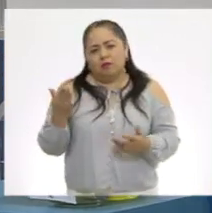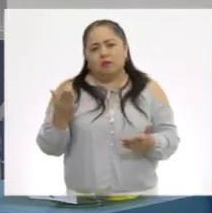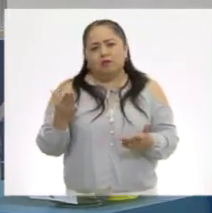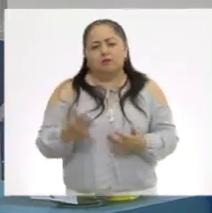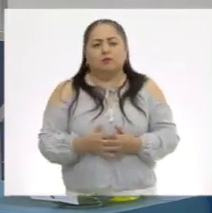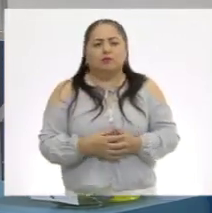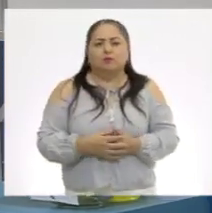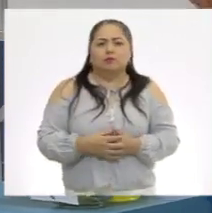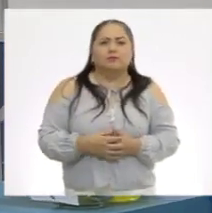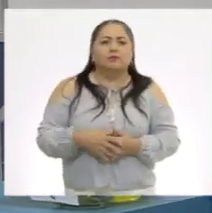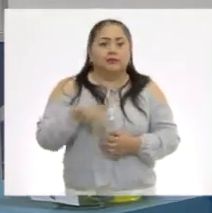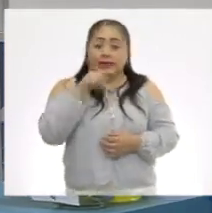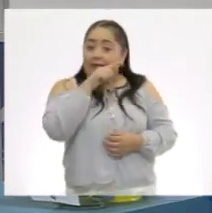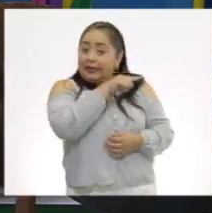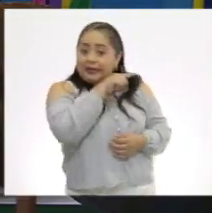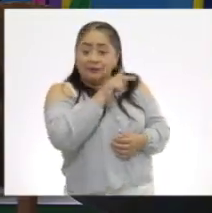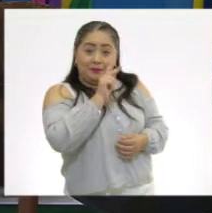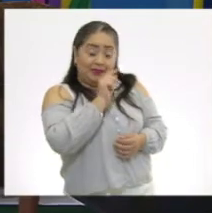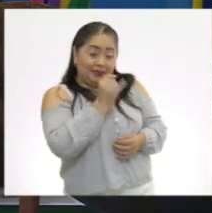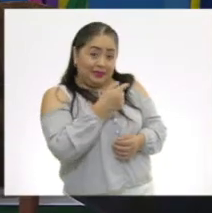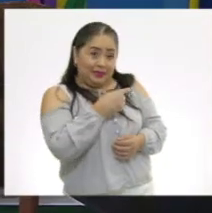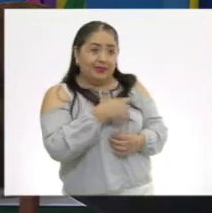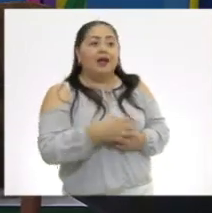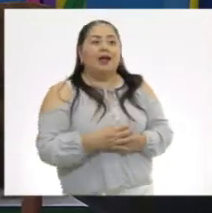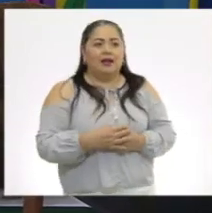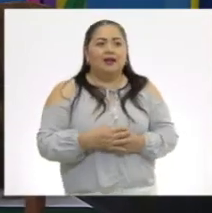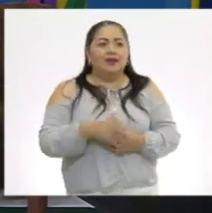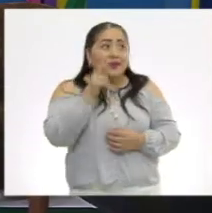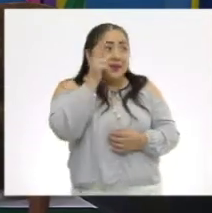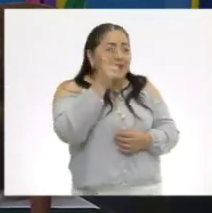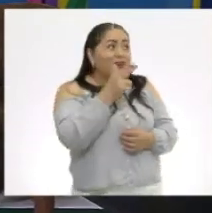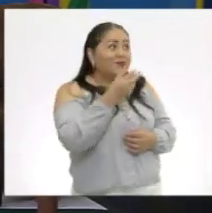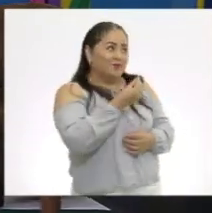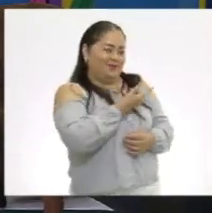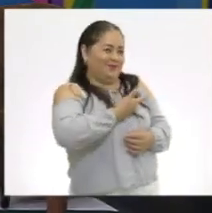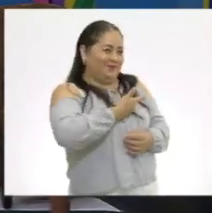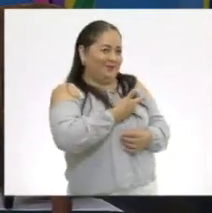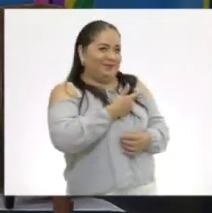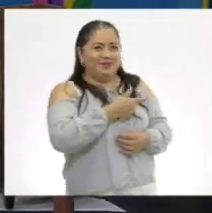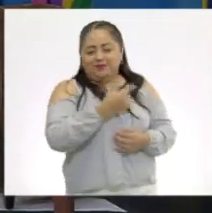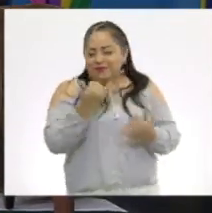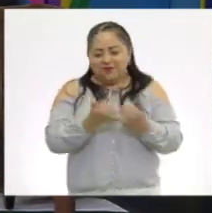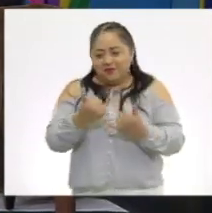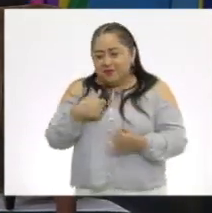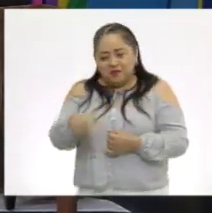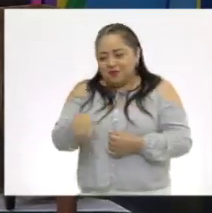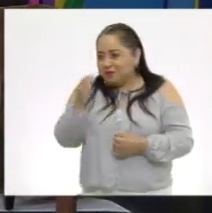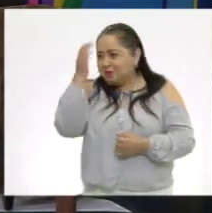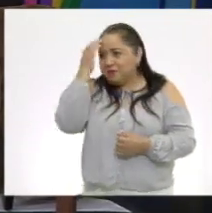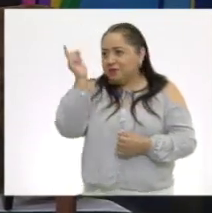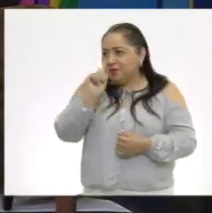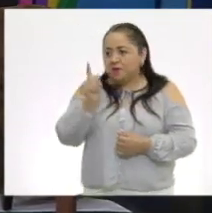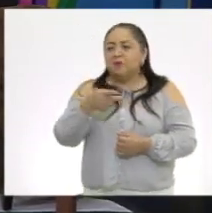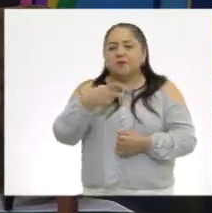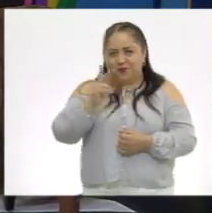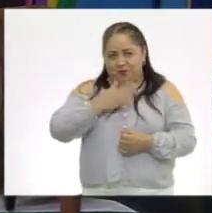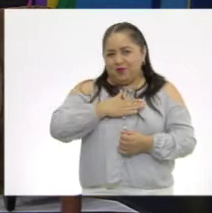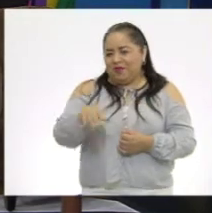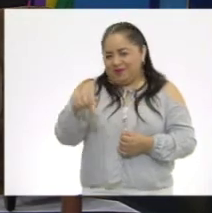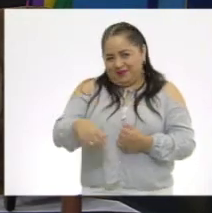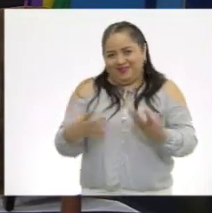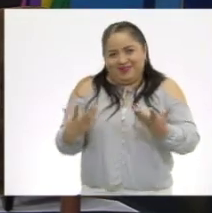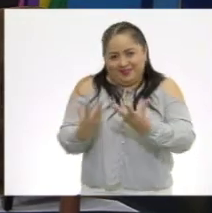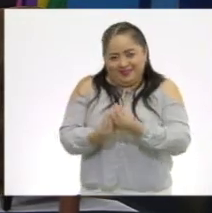Yo soy Ruy. Ella es Ale. Ay, hola. Mucho gusto. Mucho gusto. No te conocía, pero qué bueno que estás aquí.